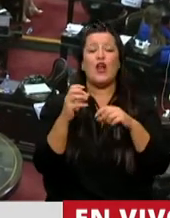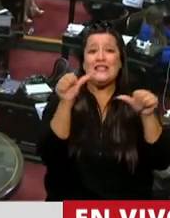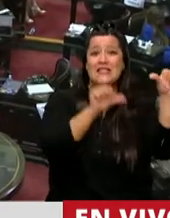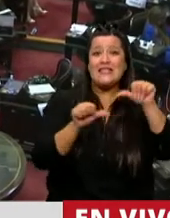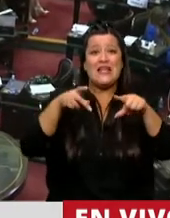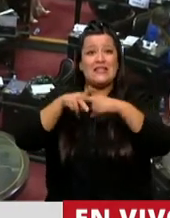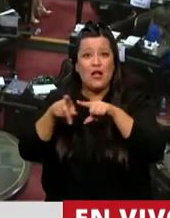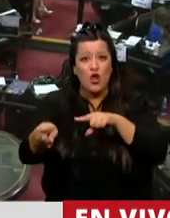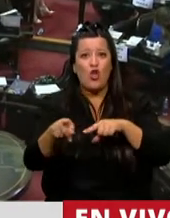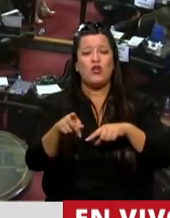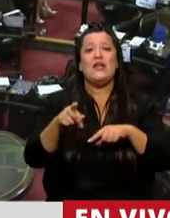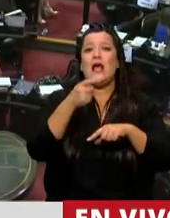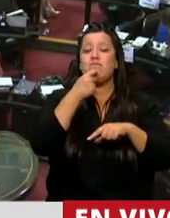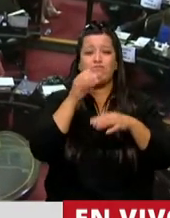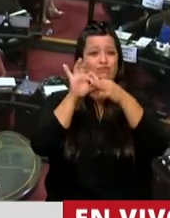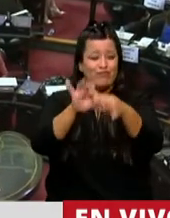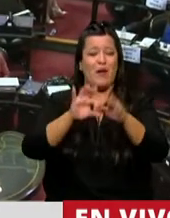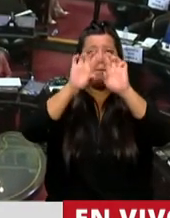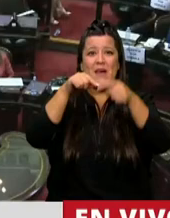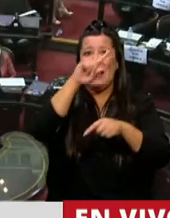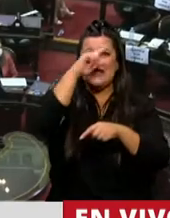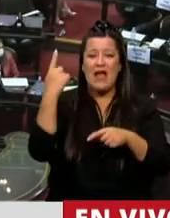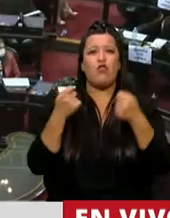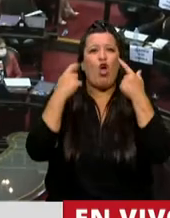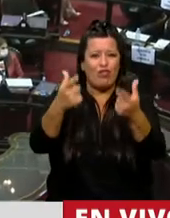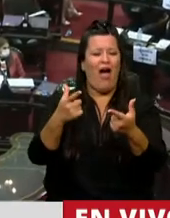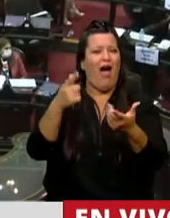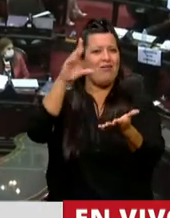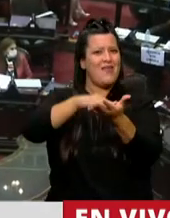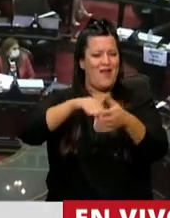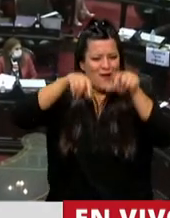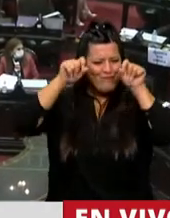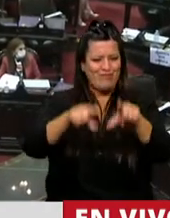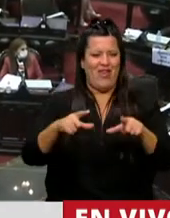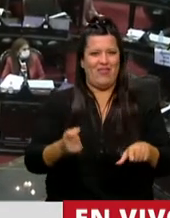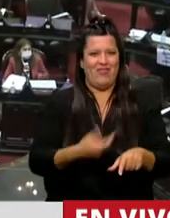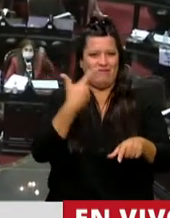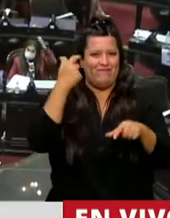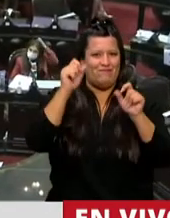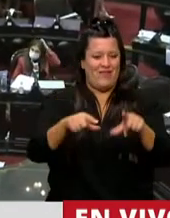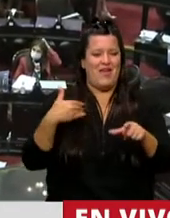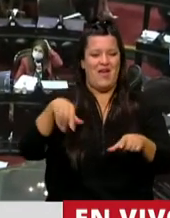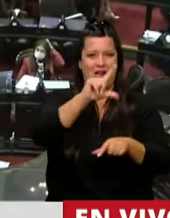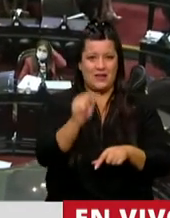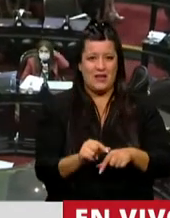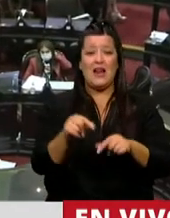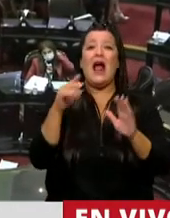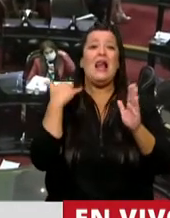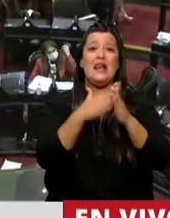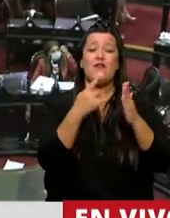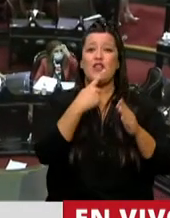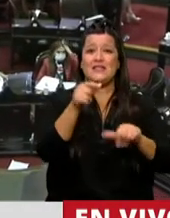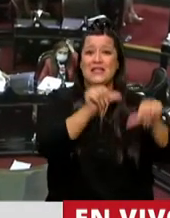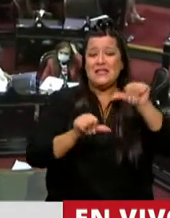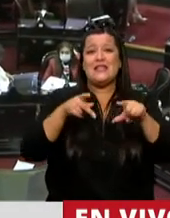ciencia y la tecnología como política de Estado fortalecen la soberanía de nuestro país. Dice Rogelio Frigerio en este libro, que la